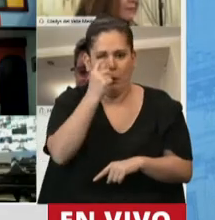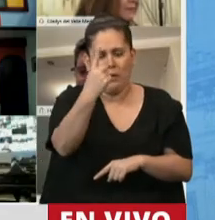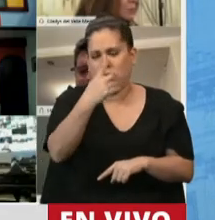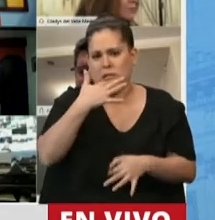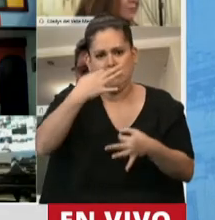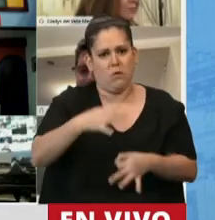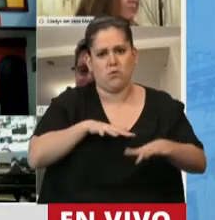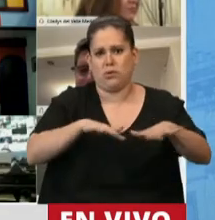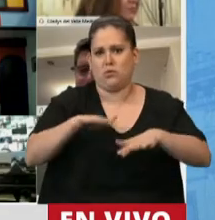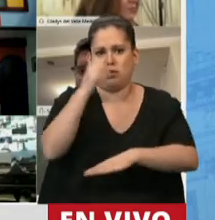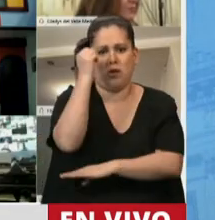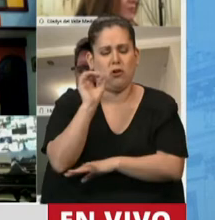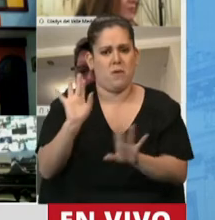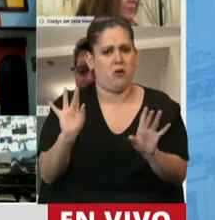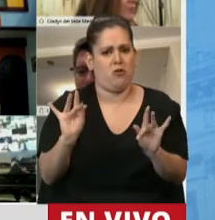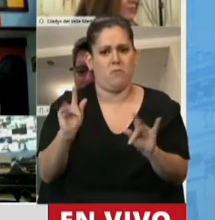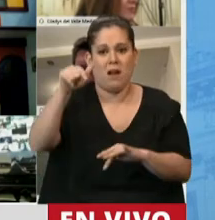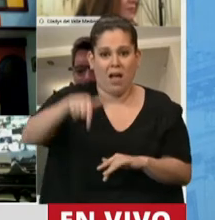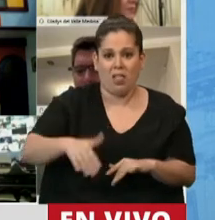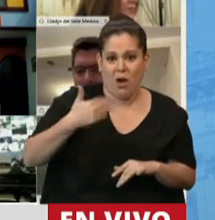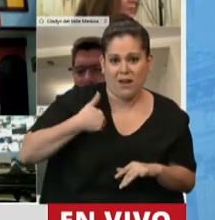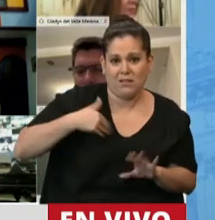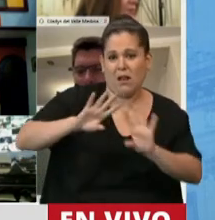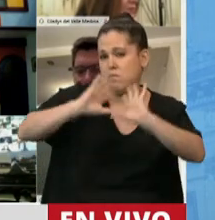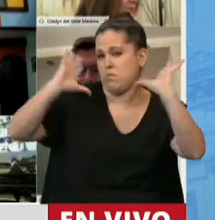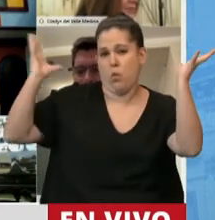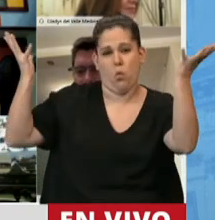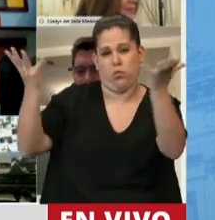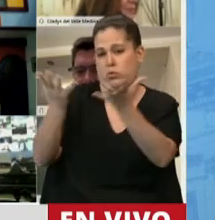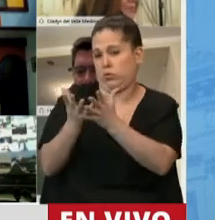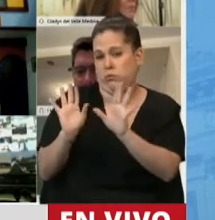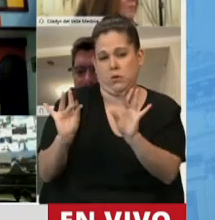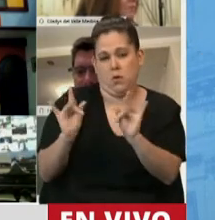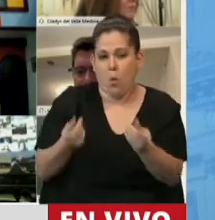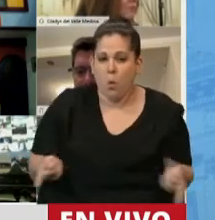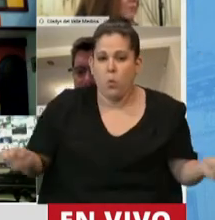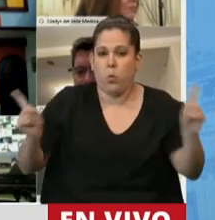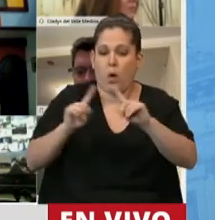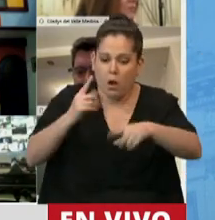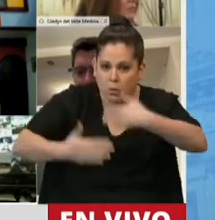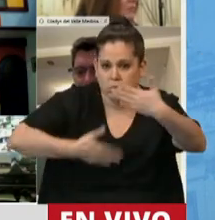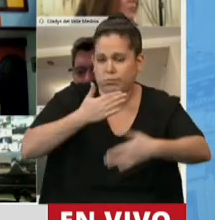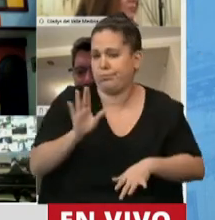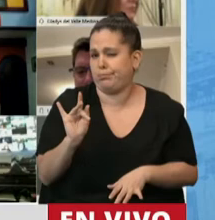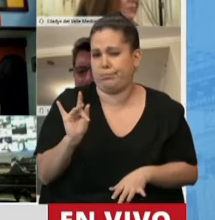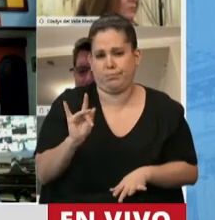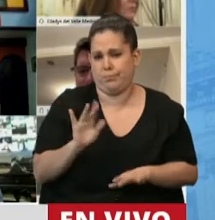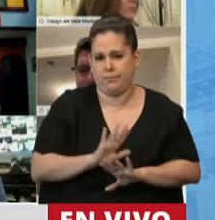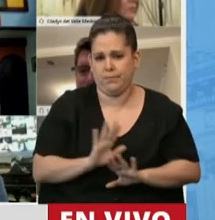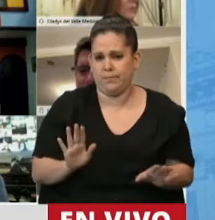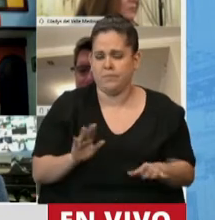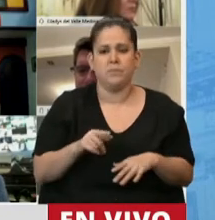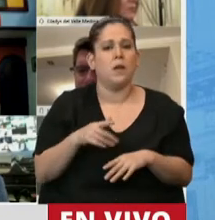mundo, y particularmente la Argentina, que la recuperación seguramente va a costar. Sí quería hacer una mención